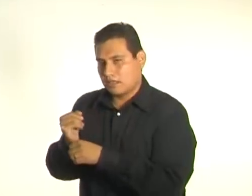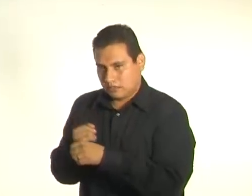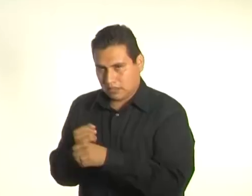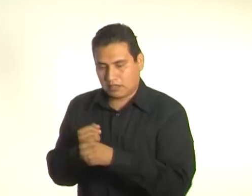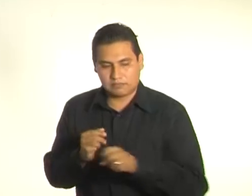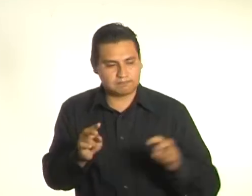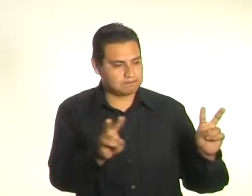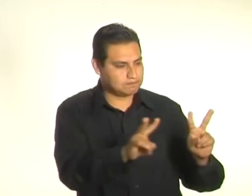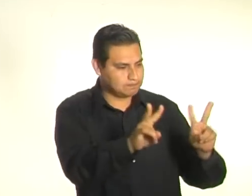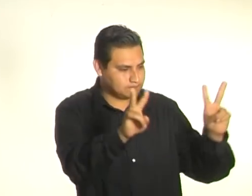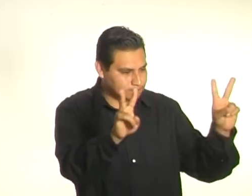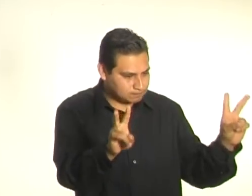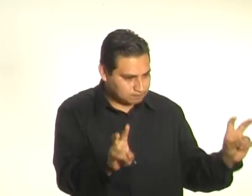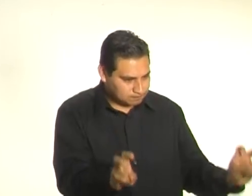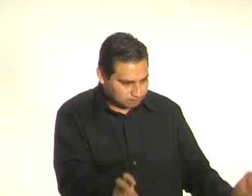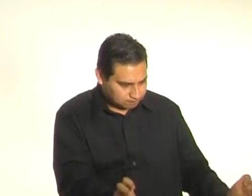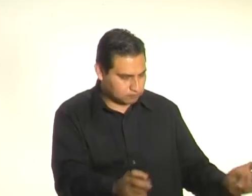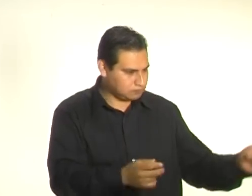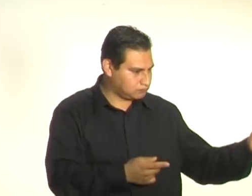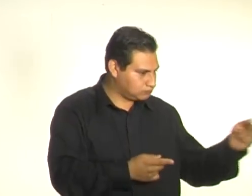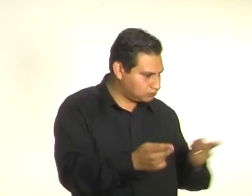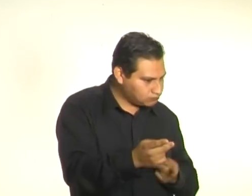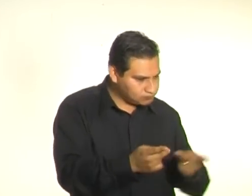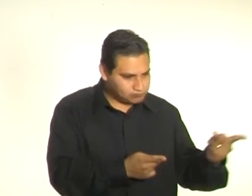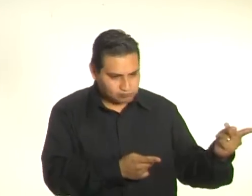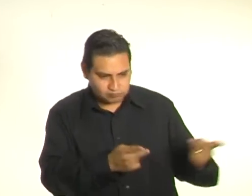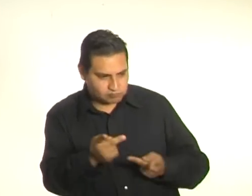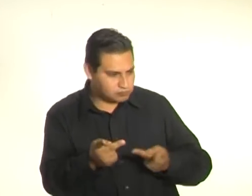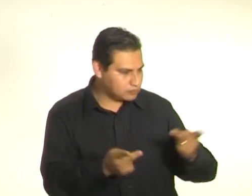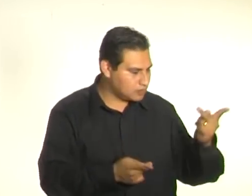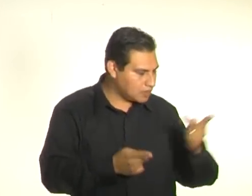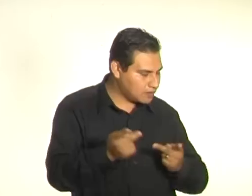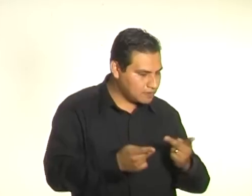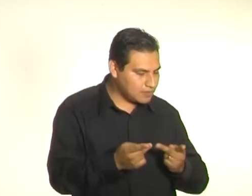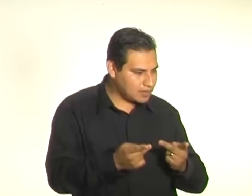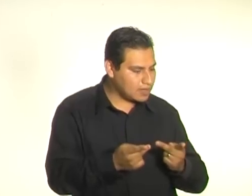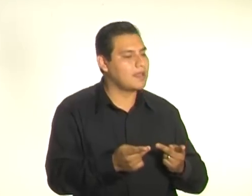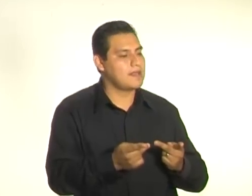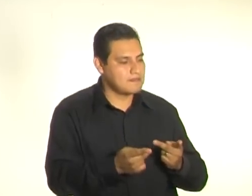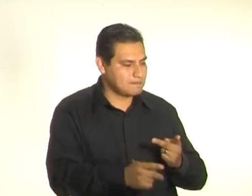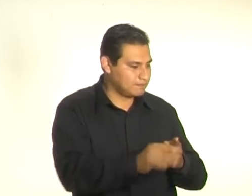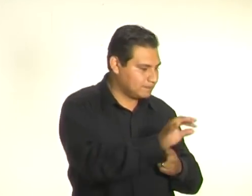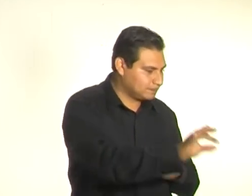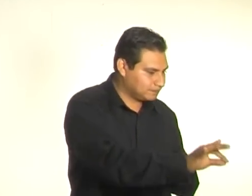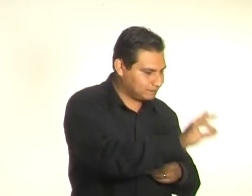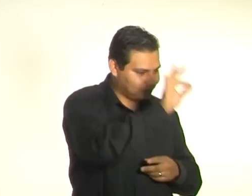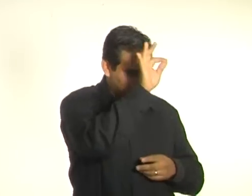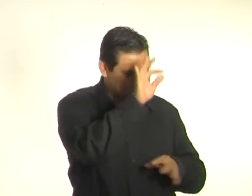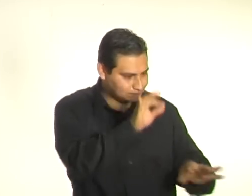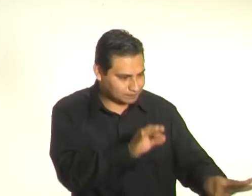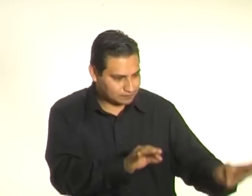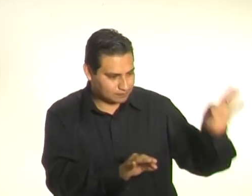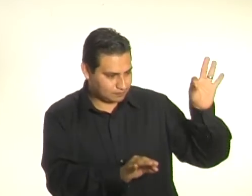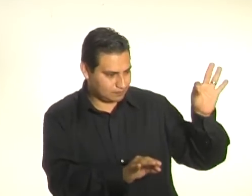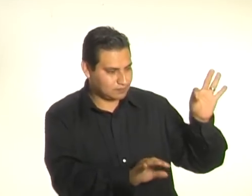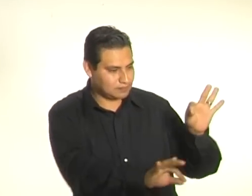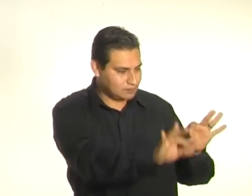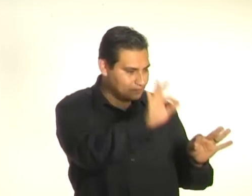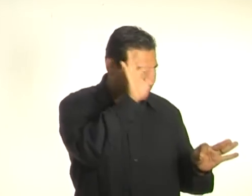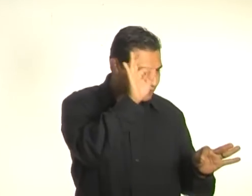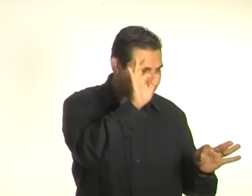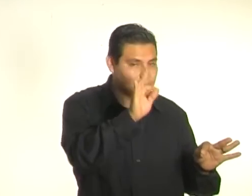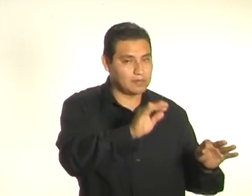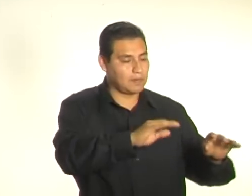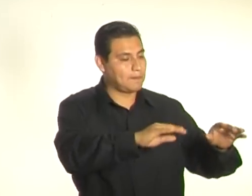Esta persona previamente se prepara, arregla muy bien su presentación, hace sus